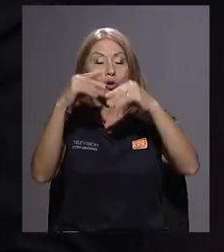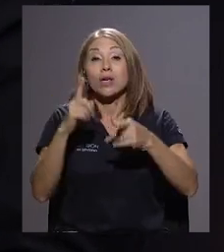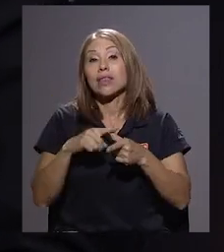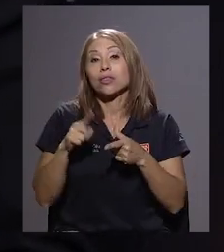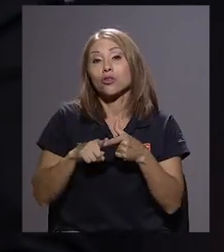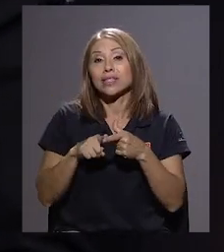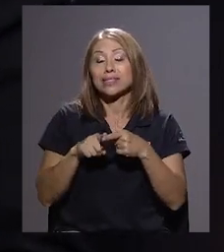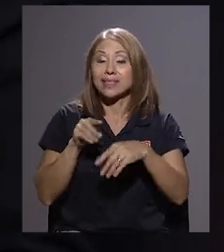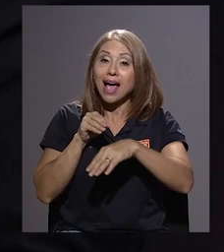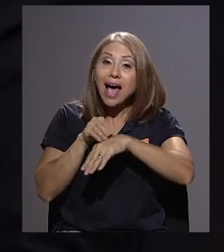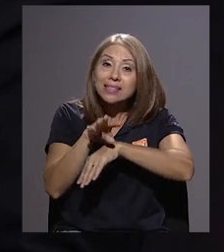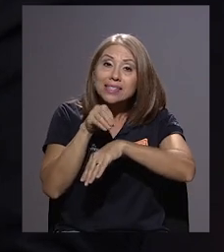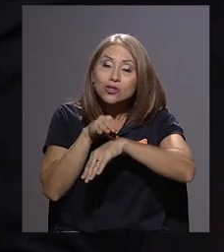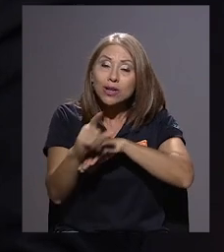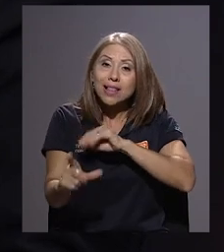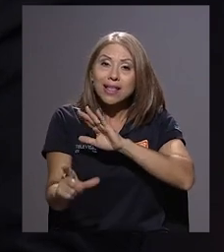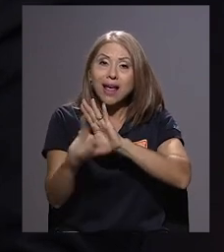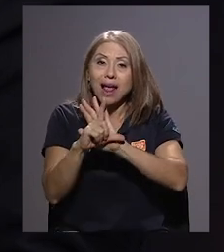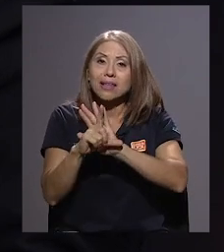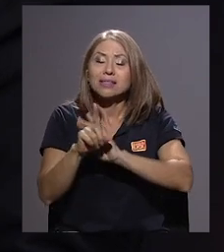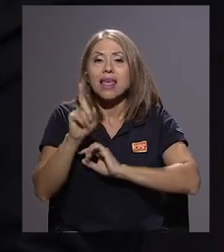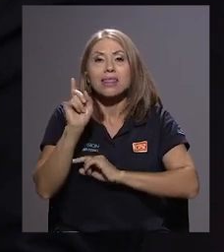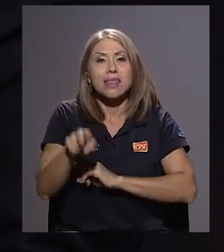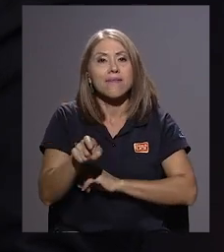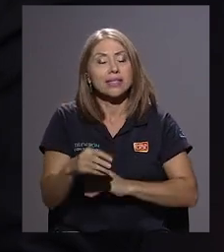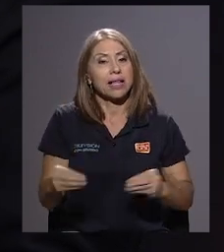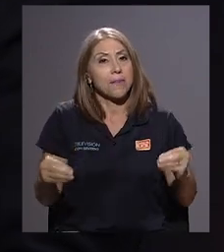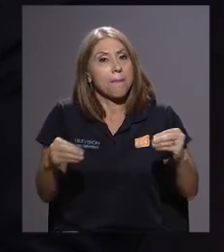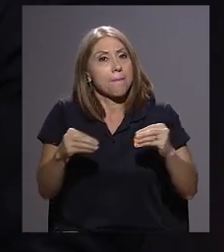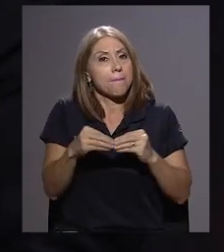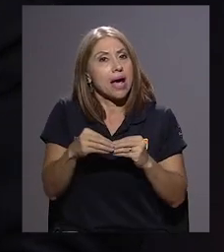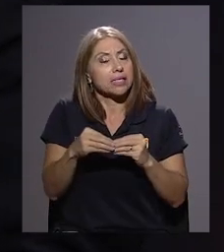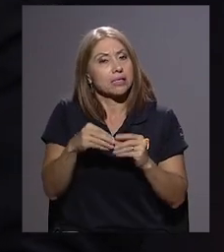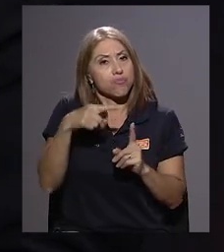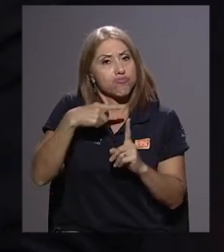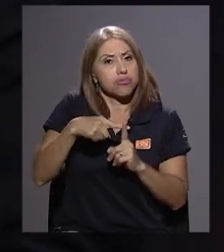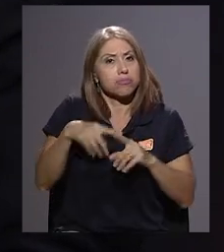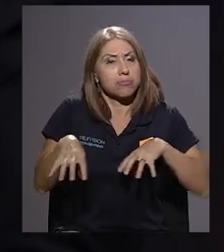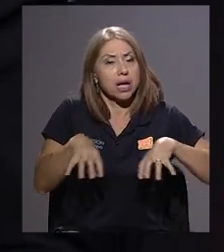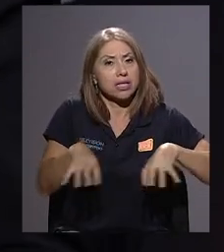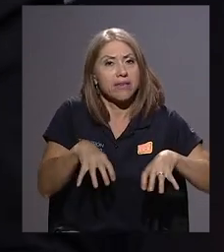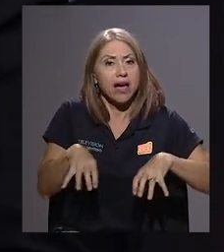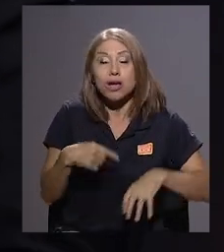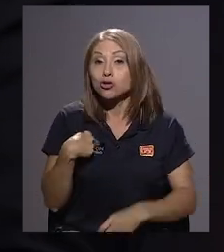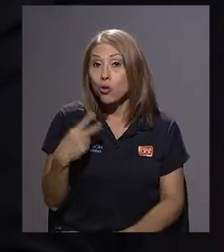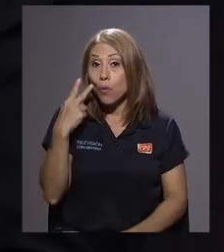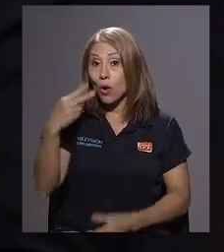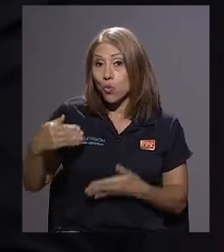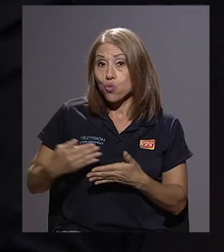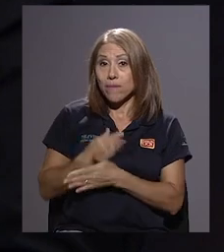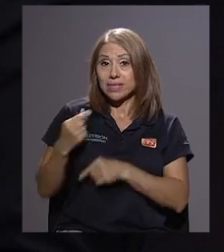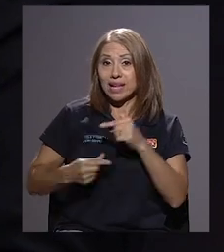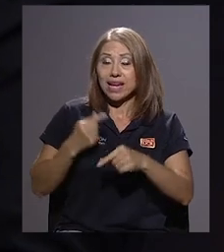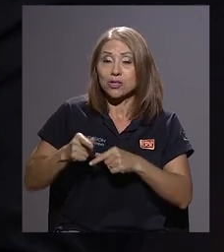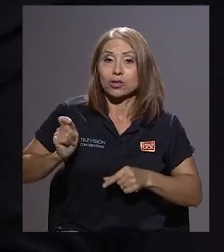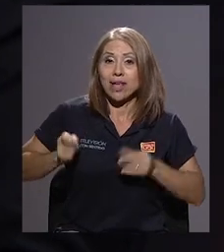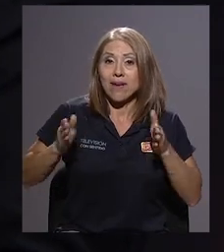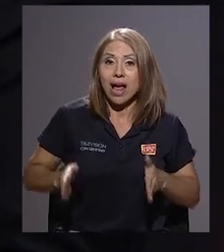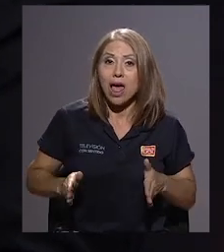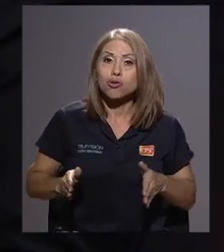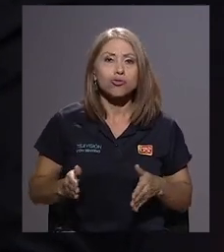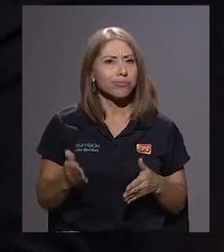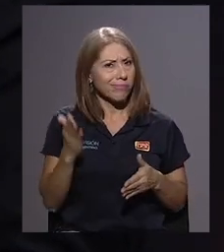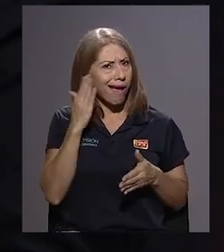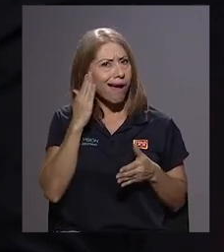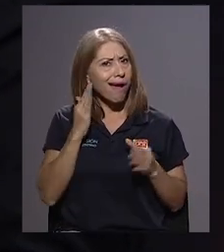Entonces, las asesorías legales deben tener una posición más proactiva. Yo veo que las nuevas generaciones de abogados manejan muy bien